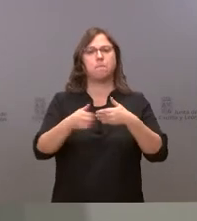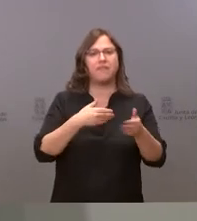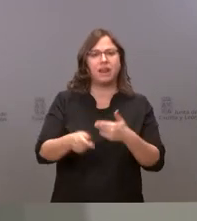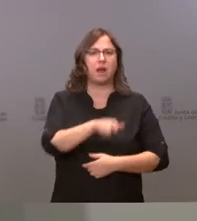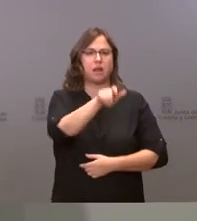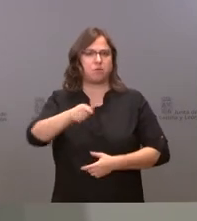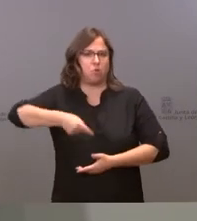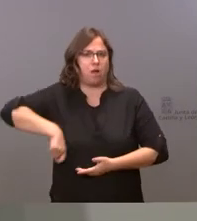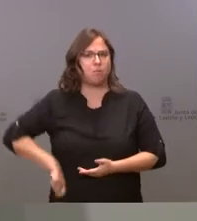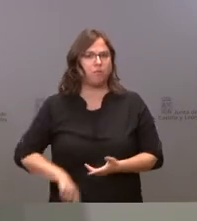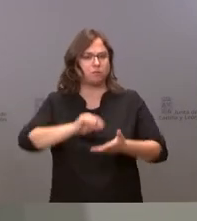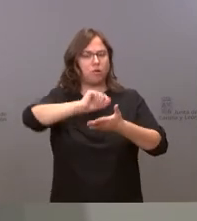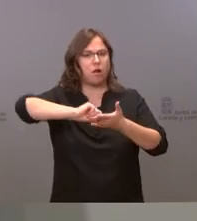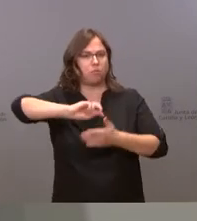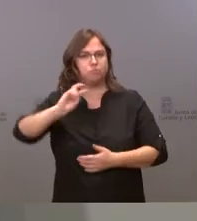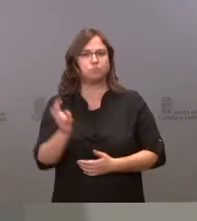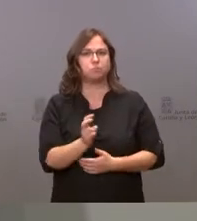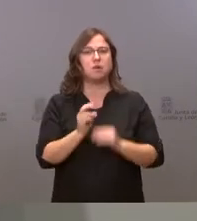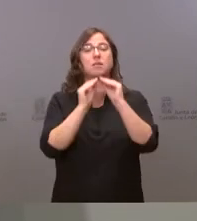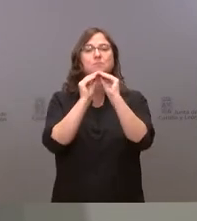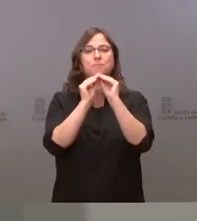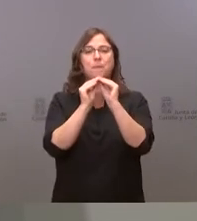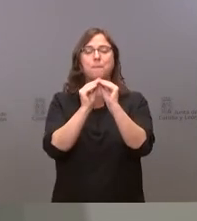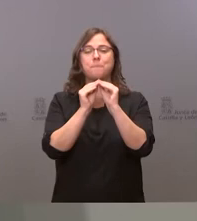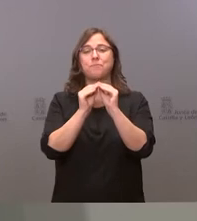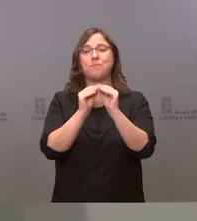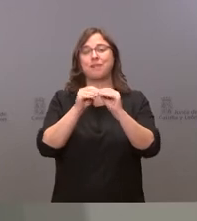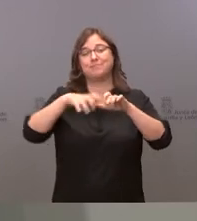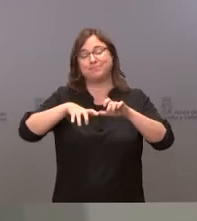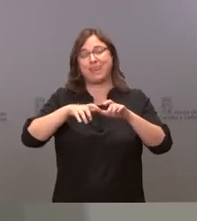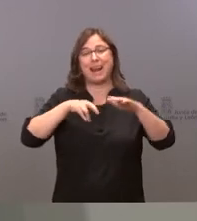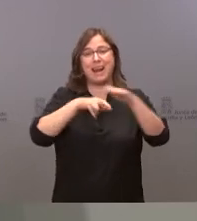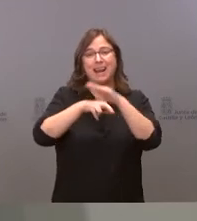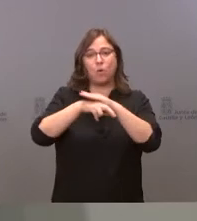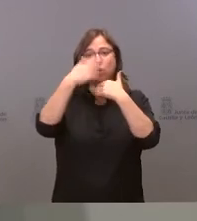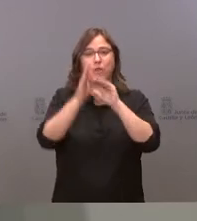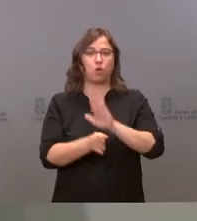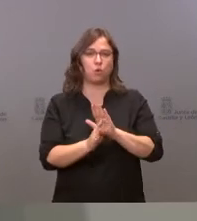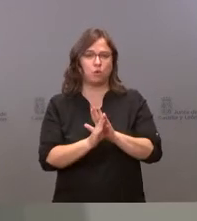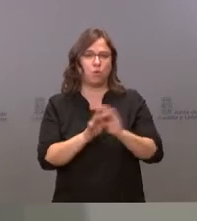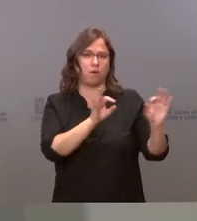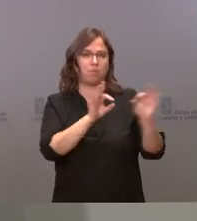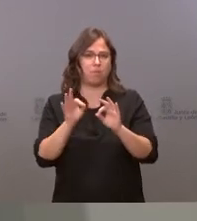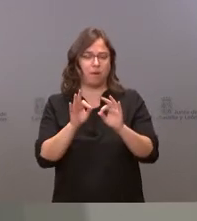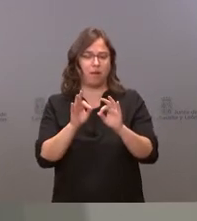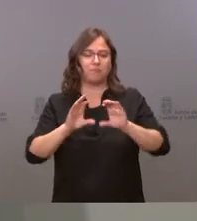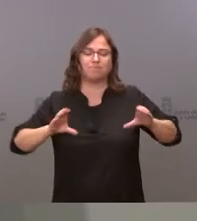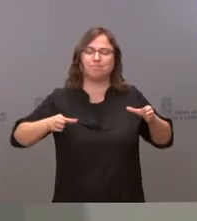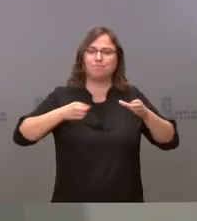personales elaborando también el mapa de recursos de atención continuada elaborando también el mapa de recursos